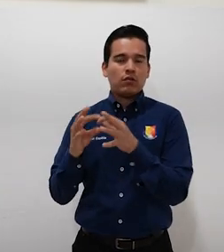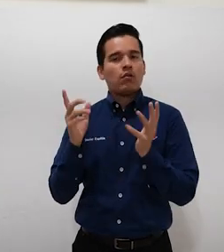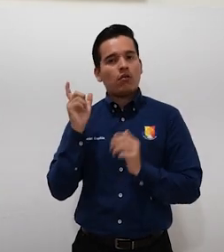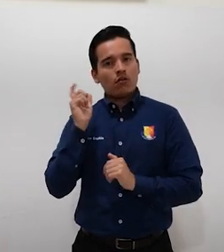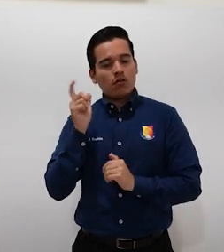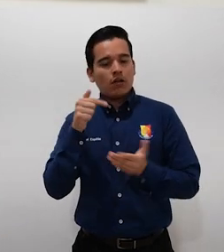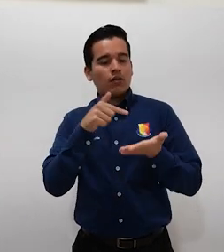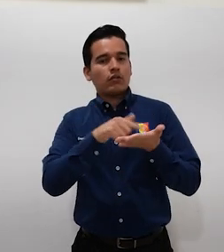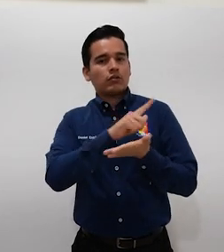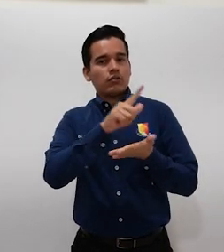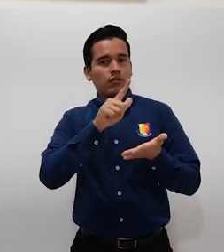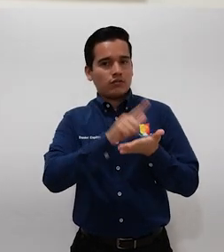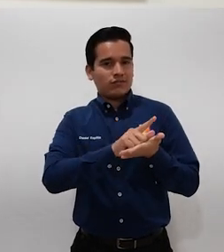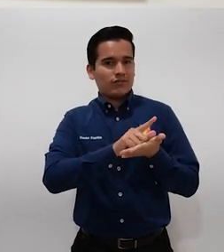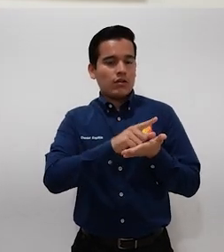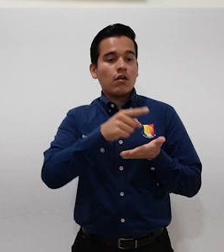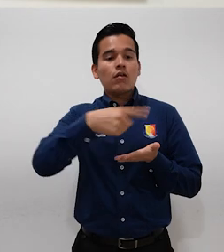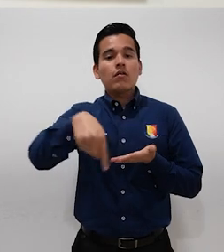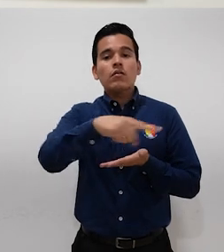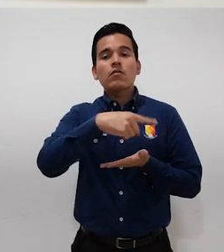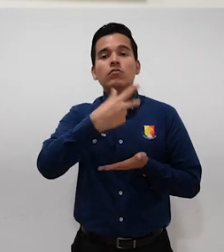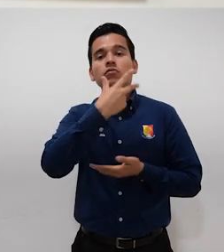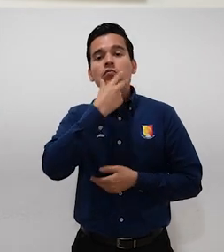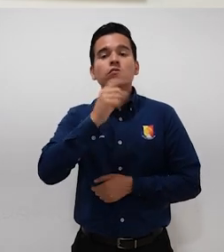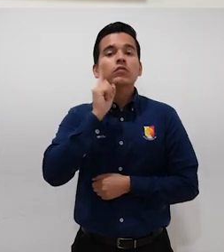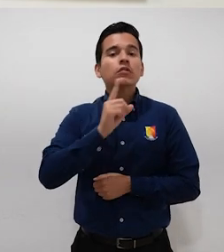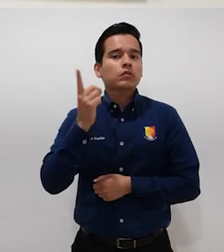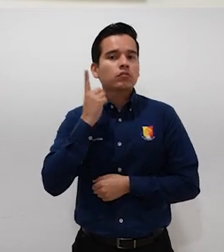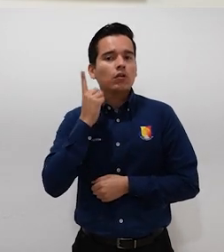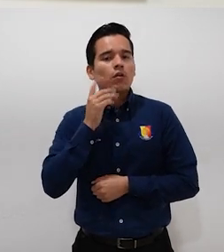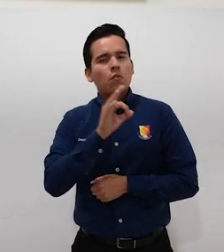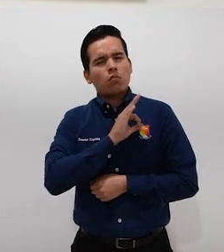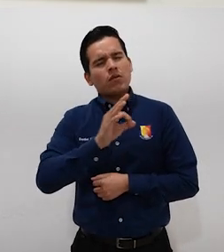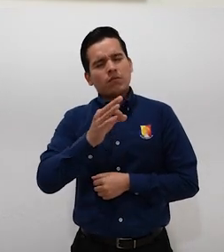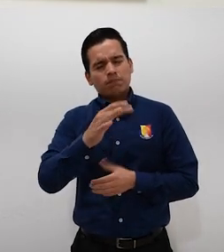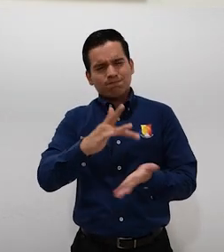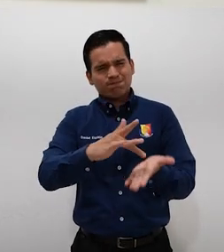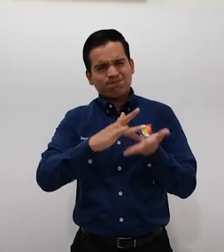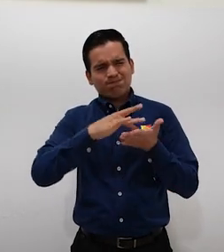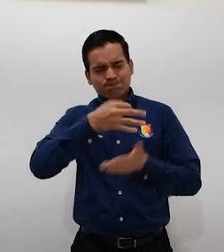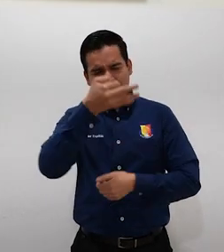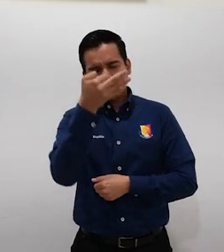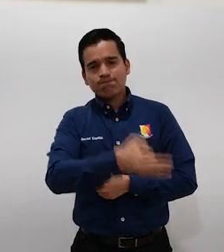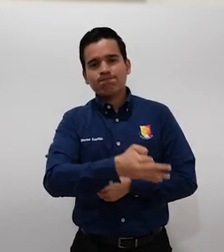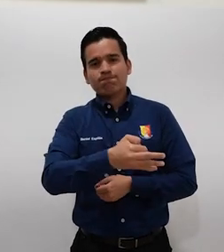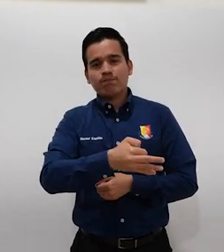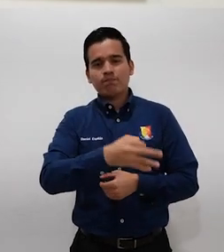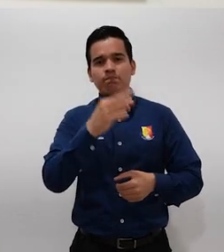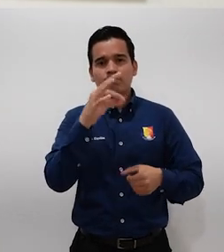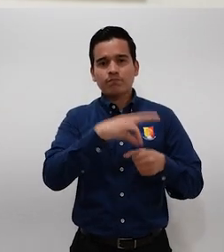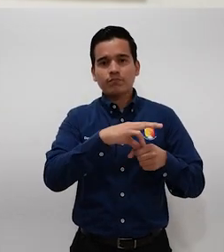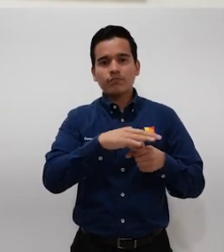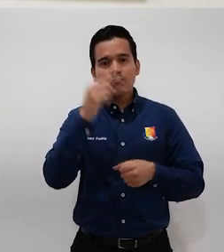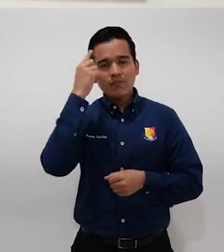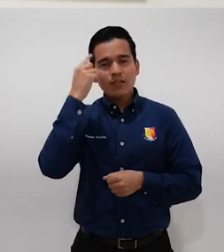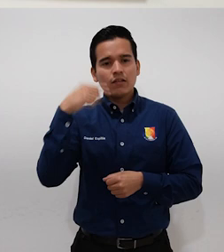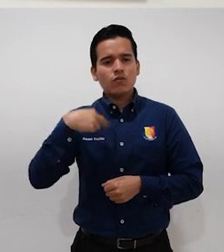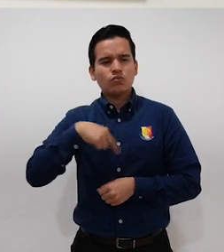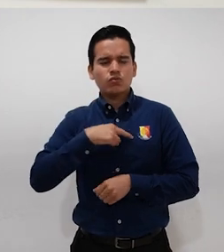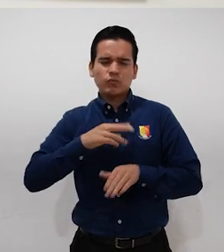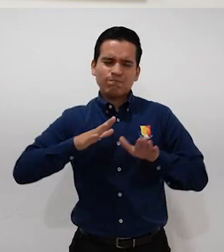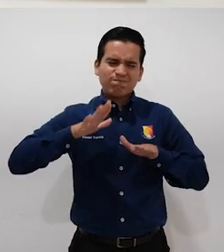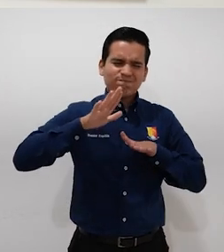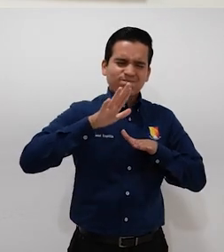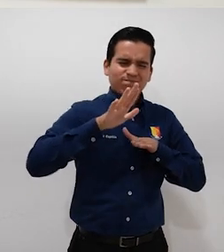los diputados nos den su voto para terminar el paso que queremos dar